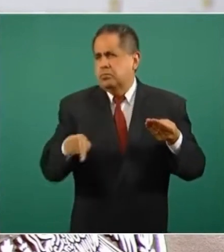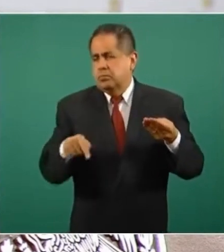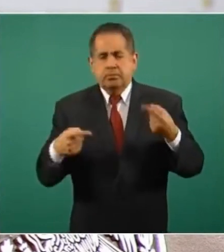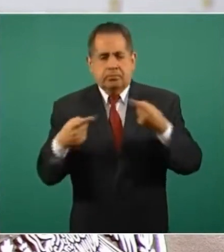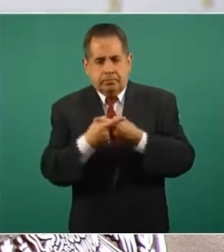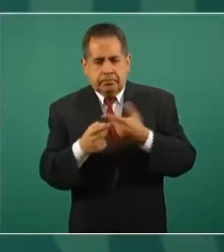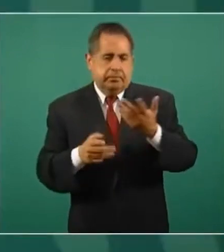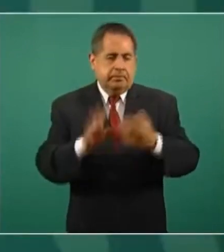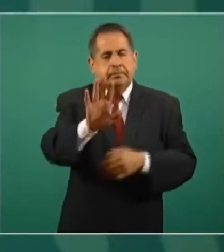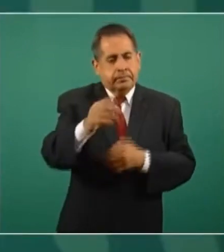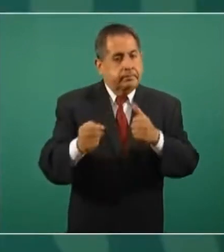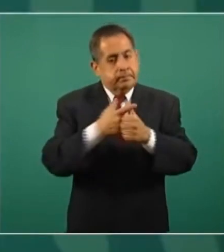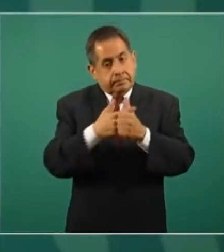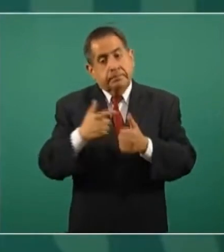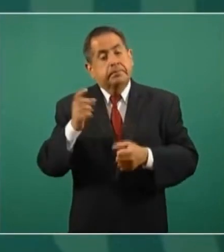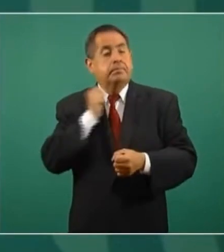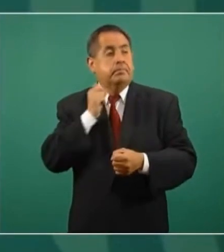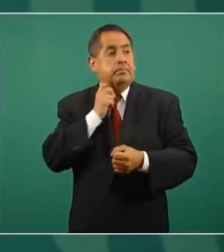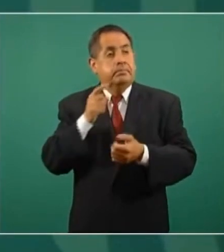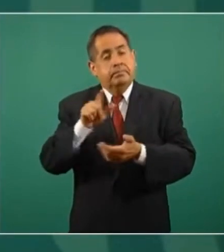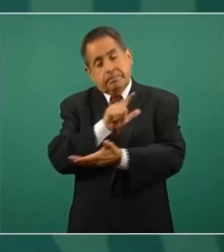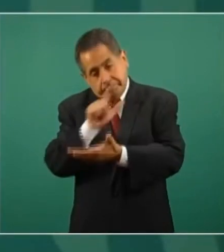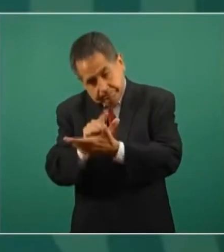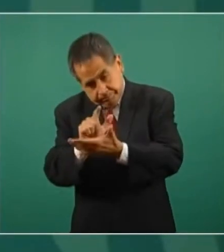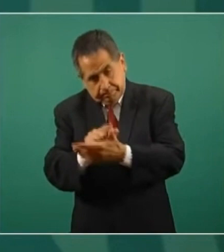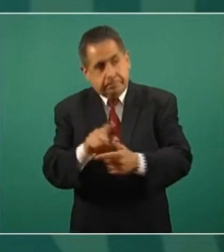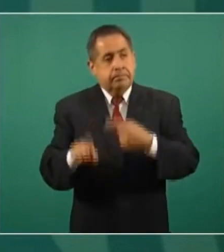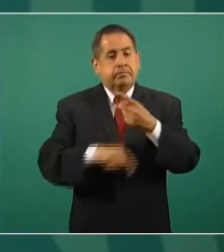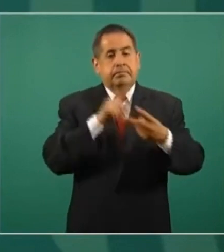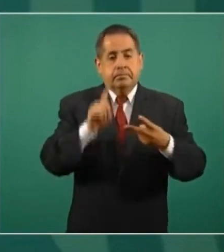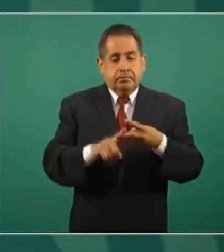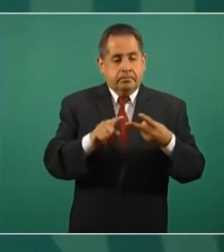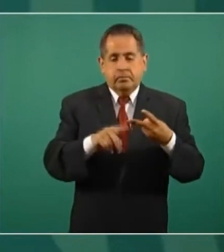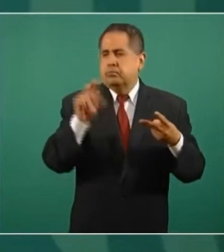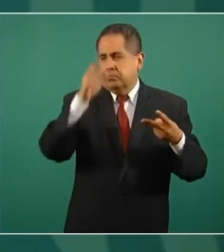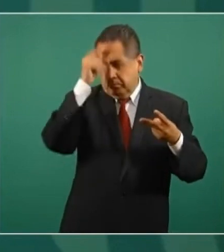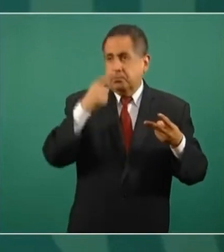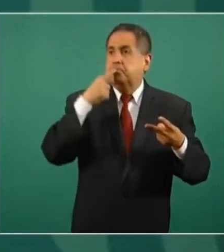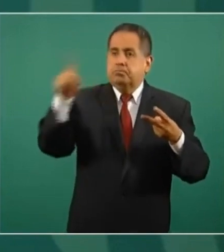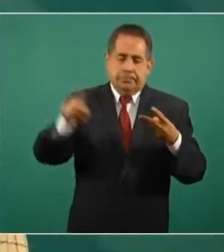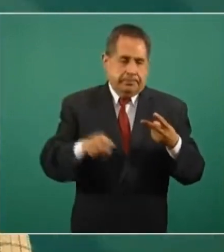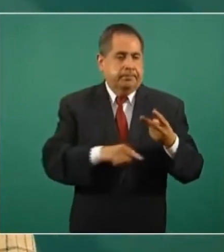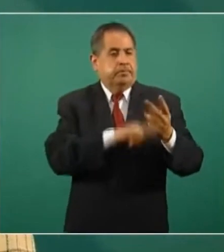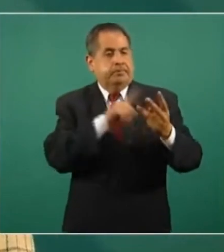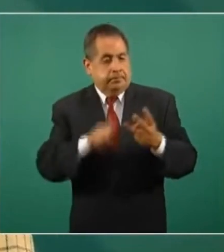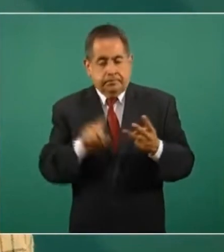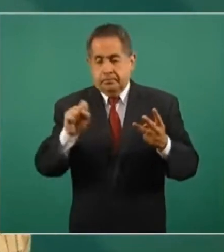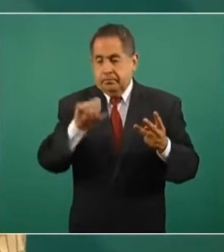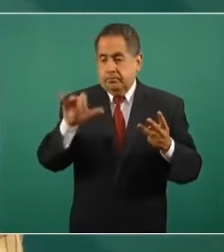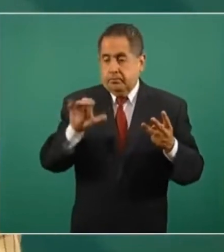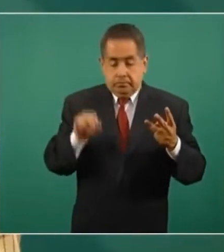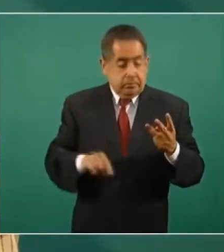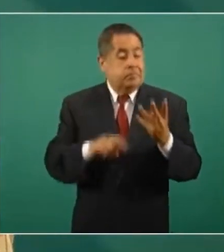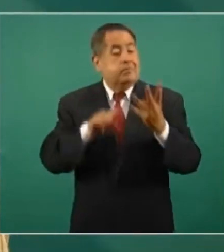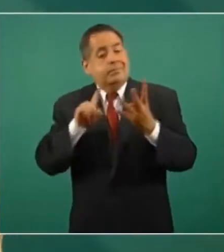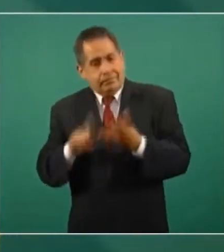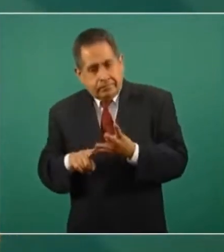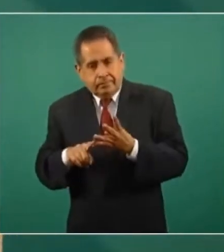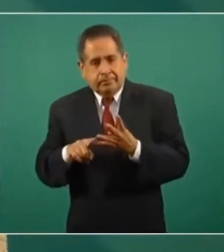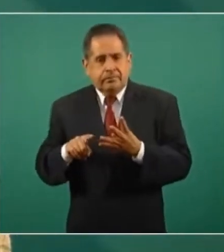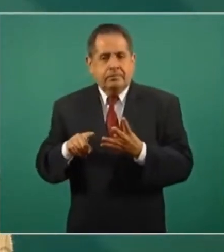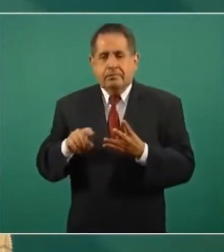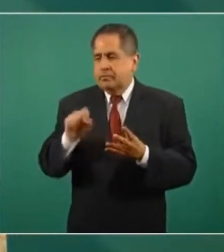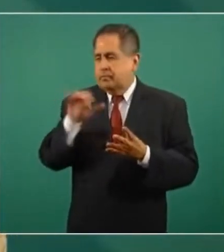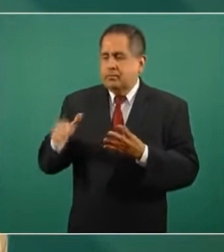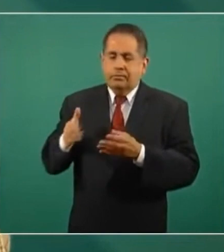Primero que se expida, después que llegara a impugnarse, que llegara a la Suprema Corte y que la Corte decidiera, pues yo creo que son muchos,